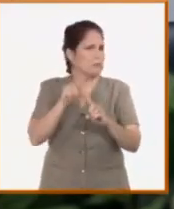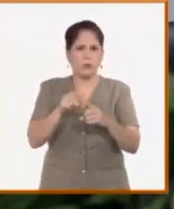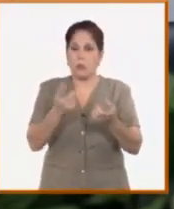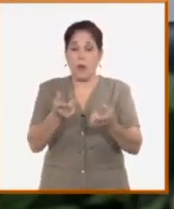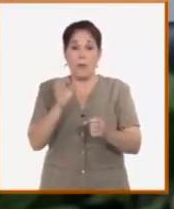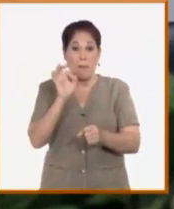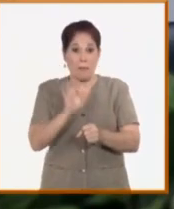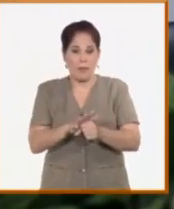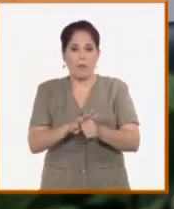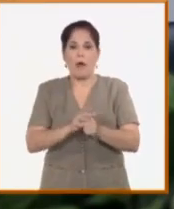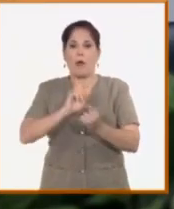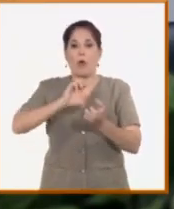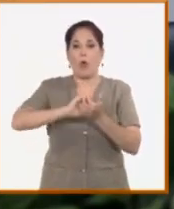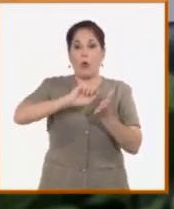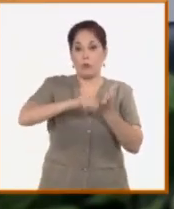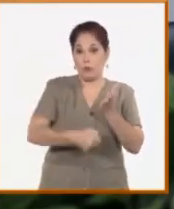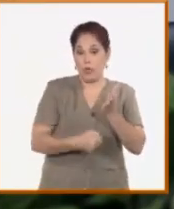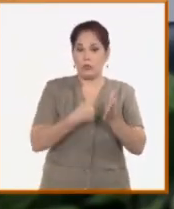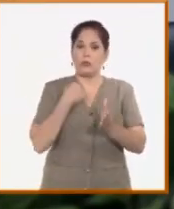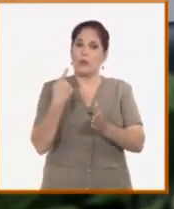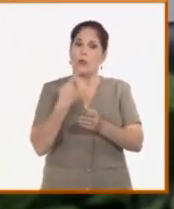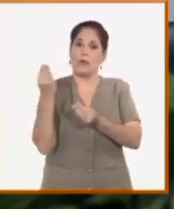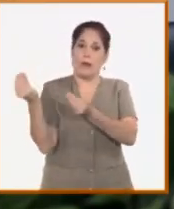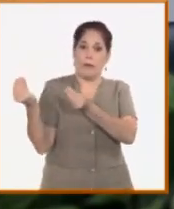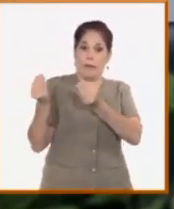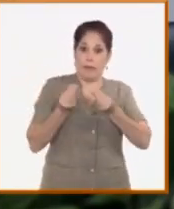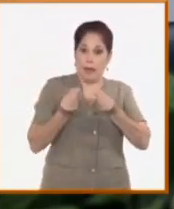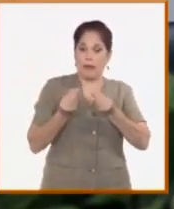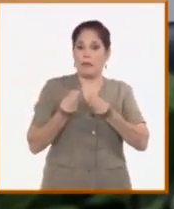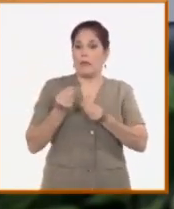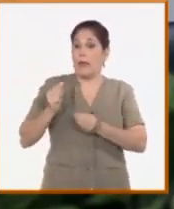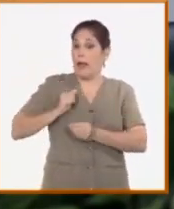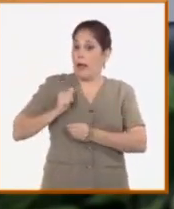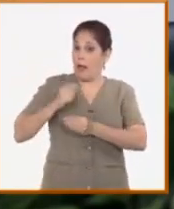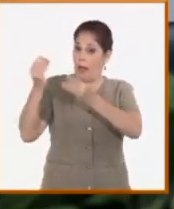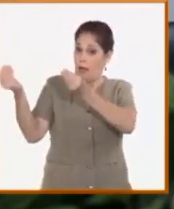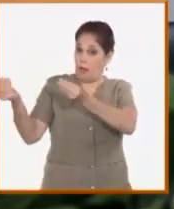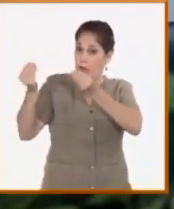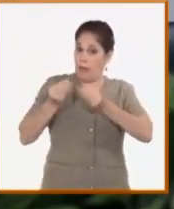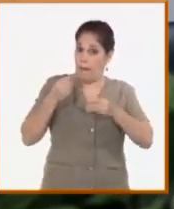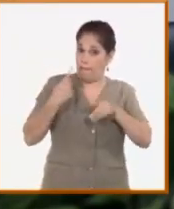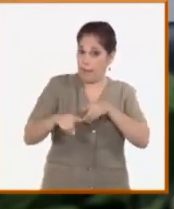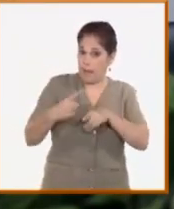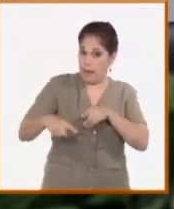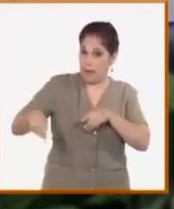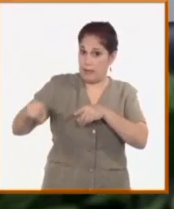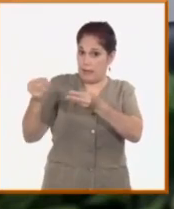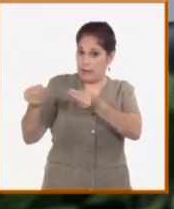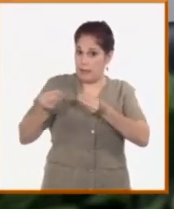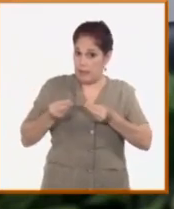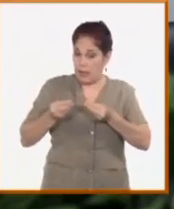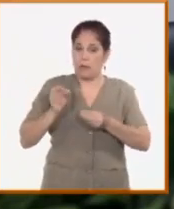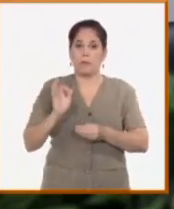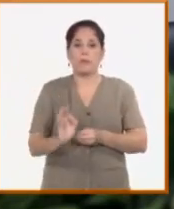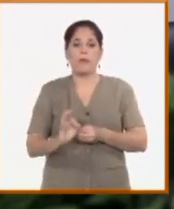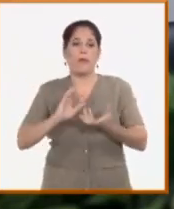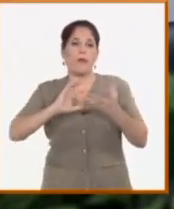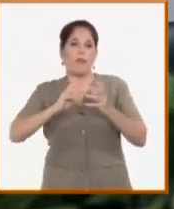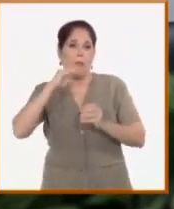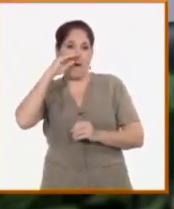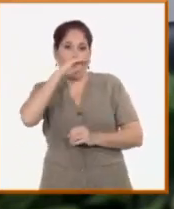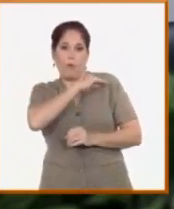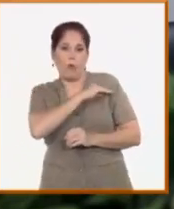partir de un contrato con nuestro suministrador, una empresa canadiense, específicamente Terracan, de llevar la modalidad